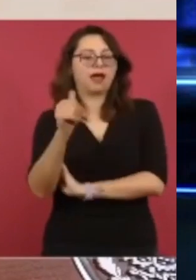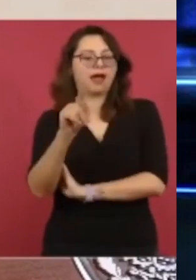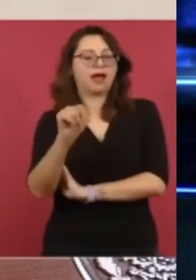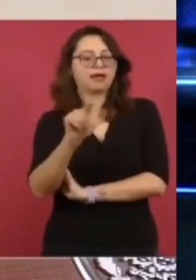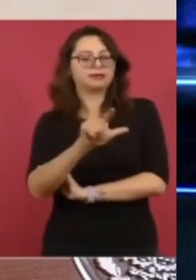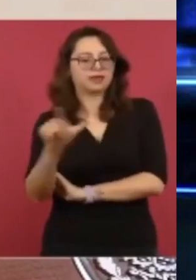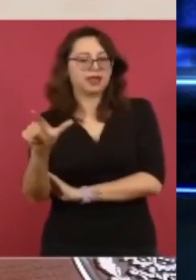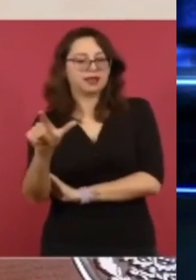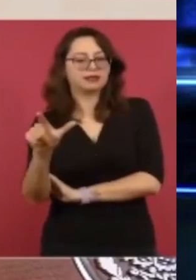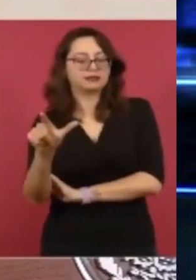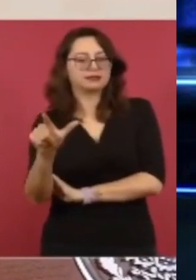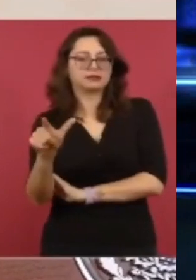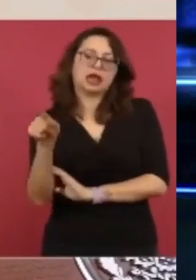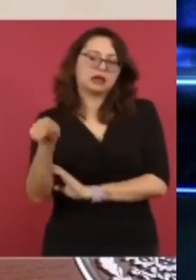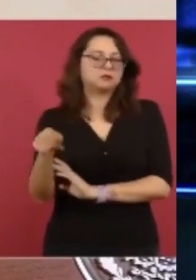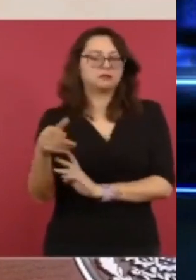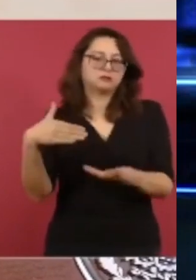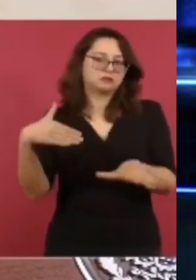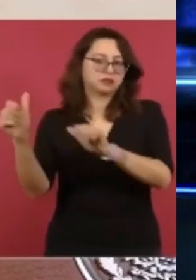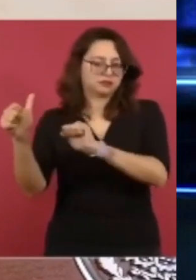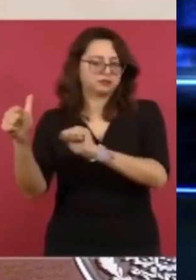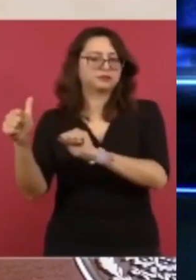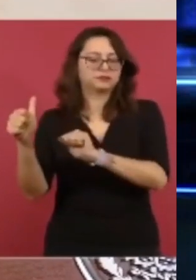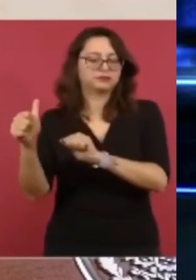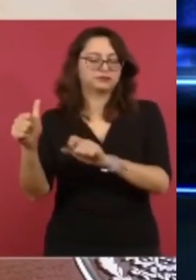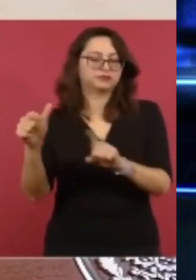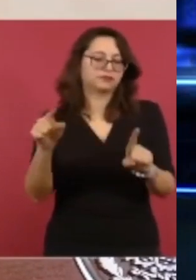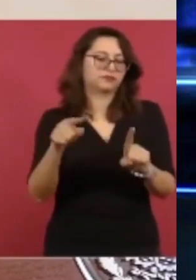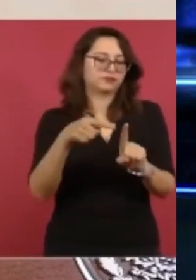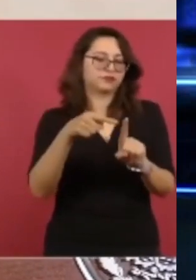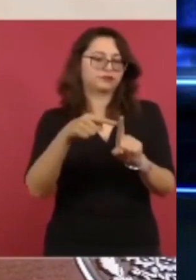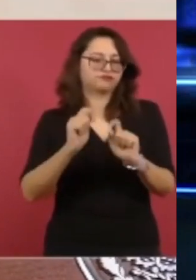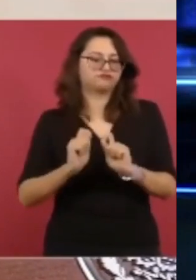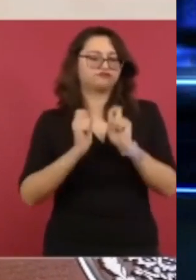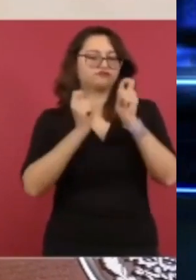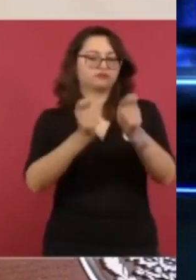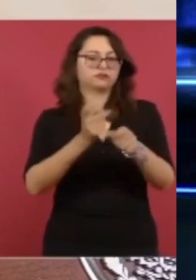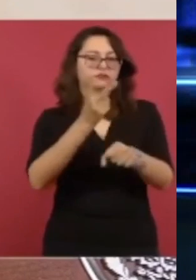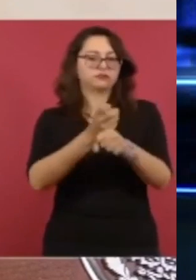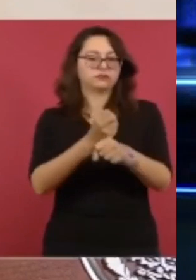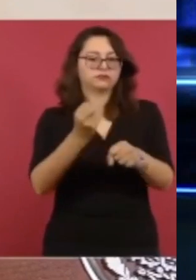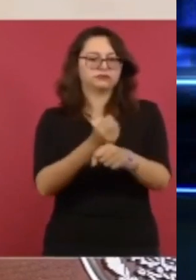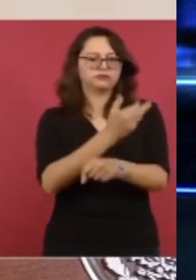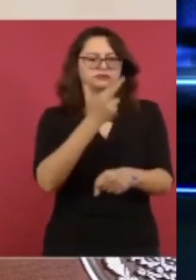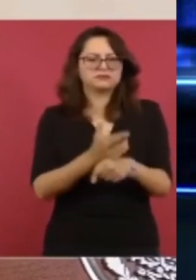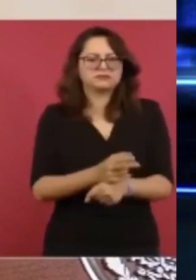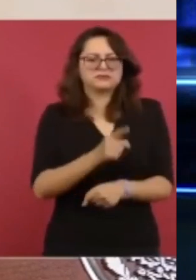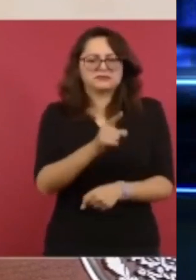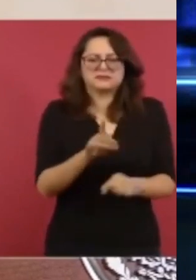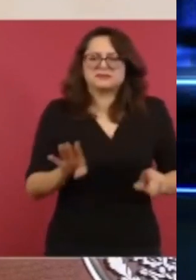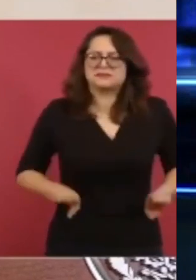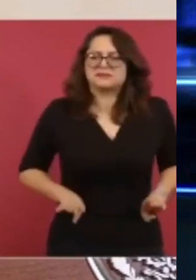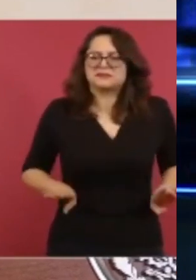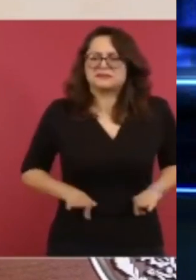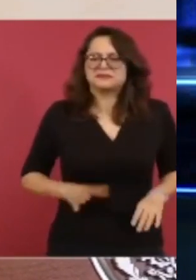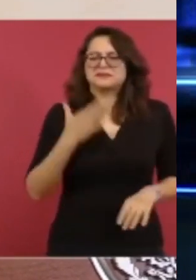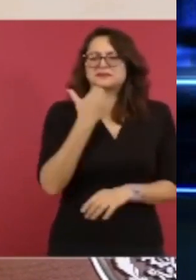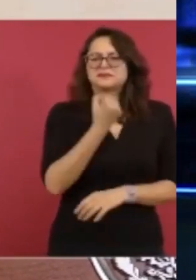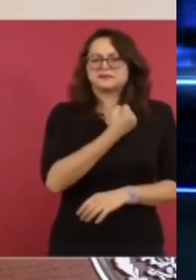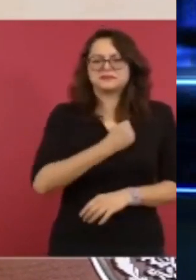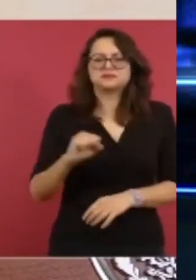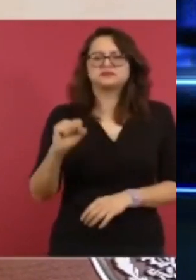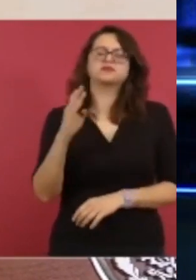subió y además es muy bueno, responsable, presidente,